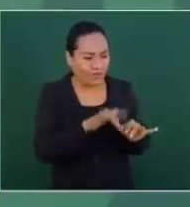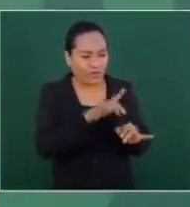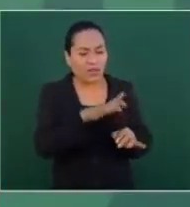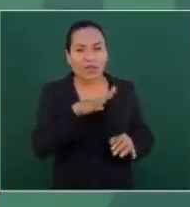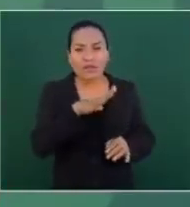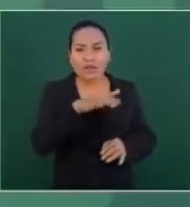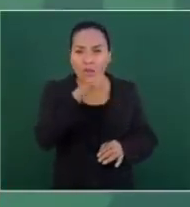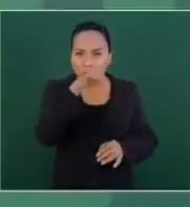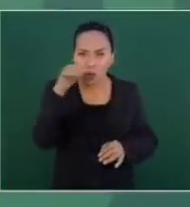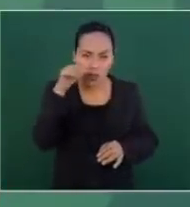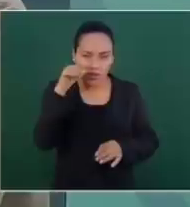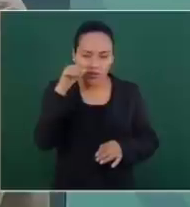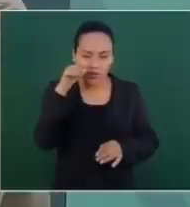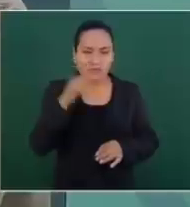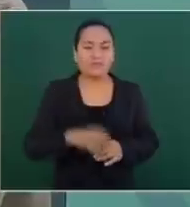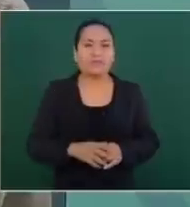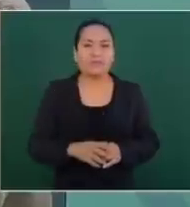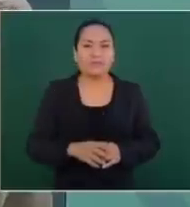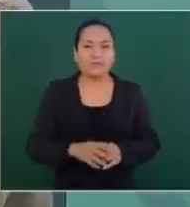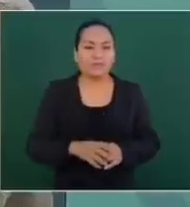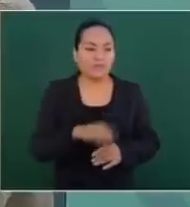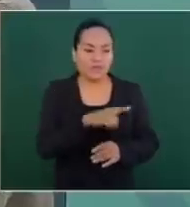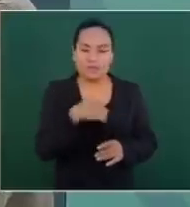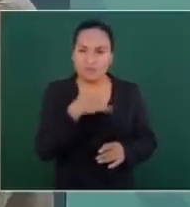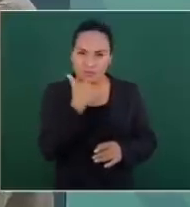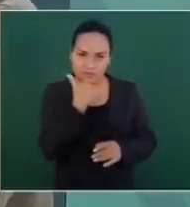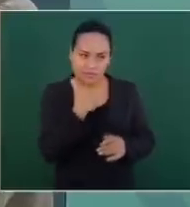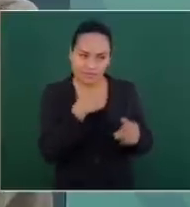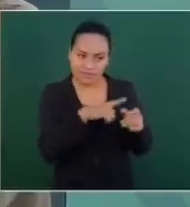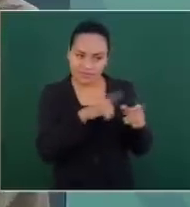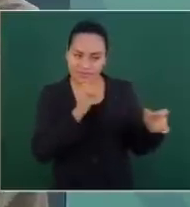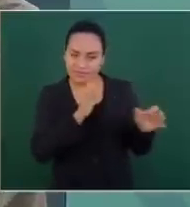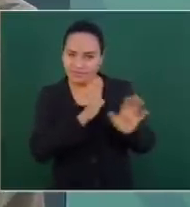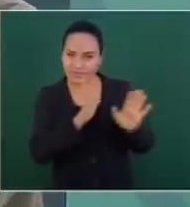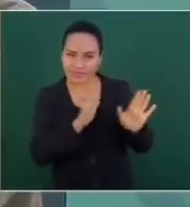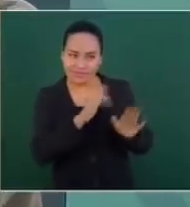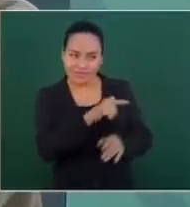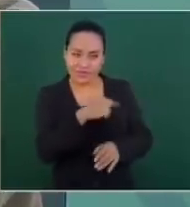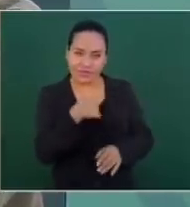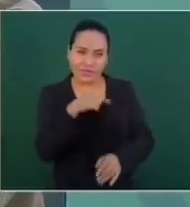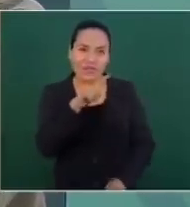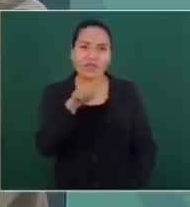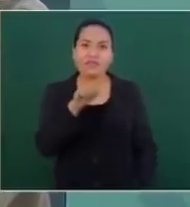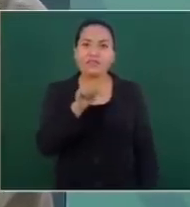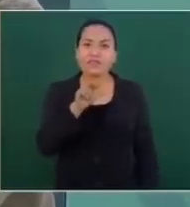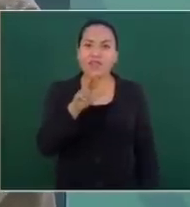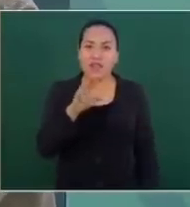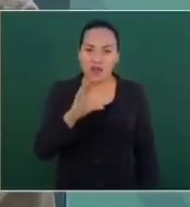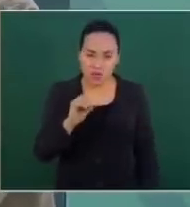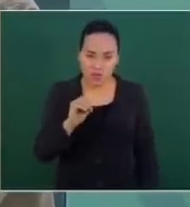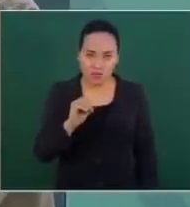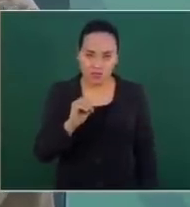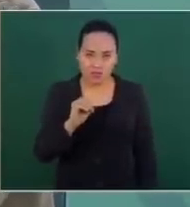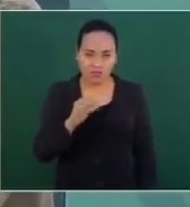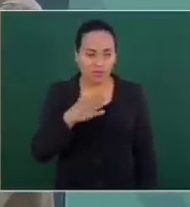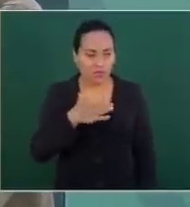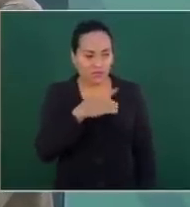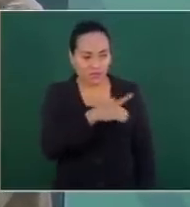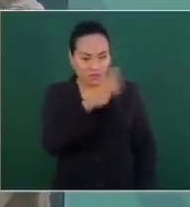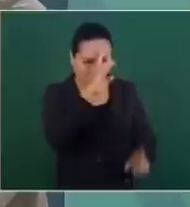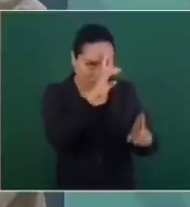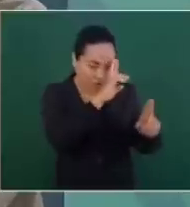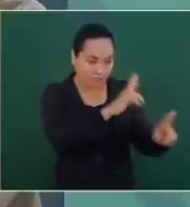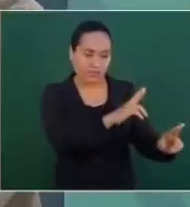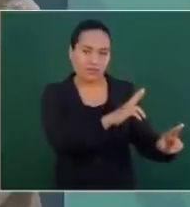de Zarco, diciendo, respeto mucho al señor Zarco,